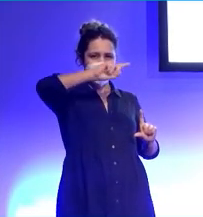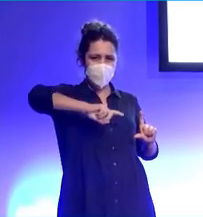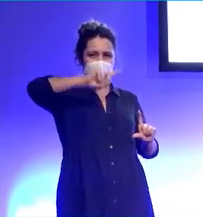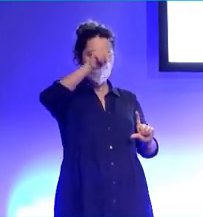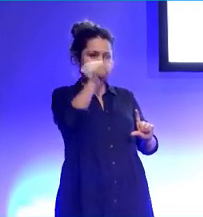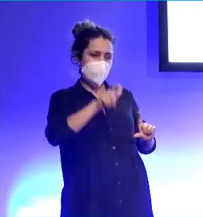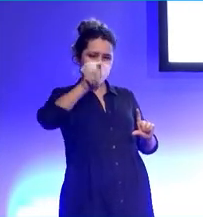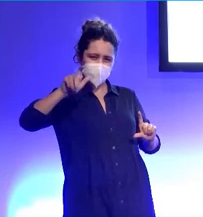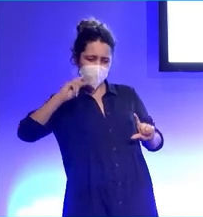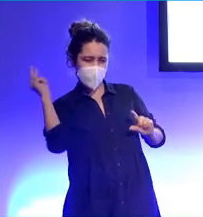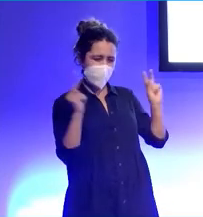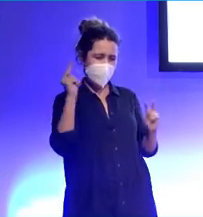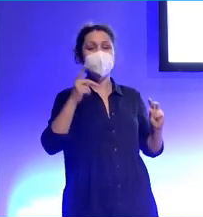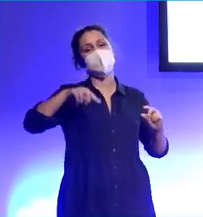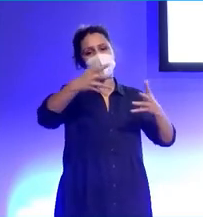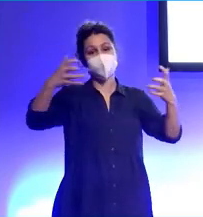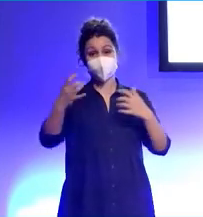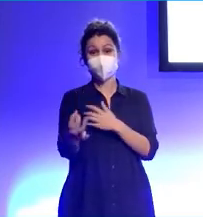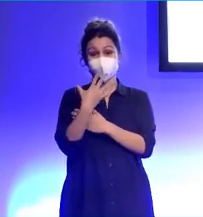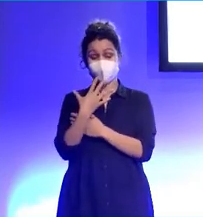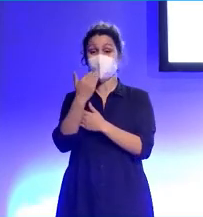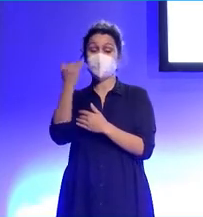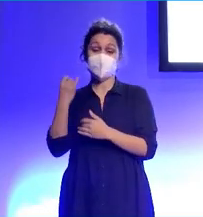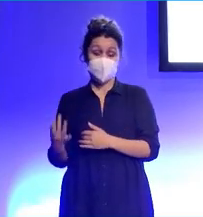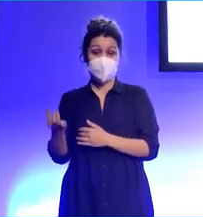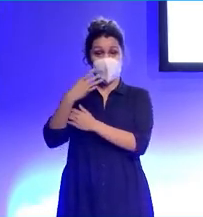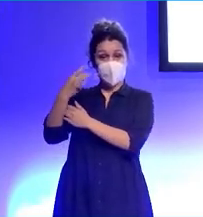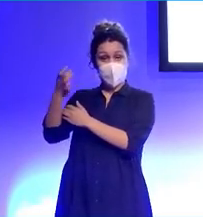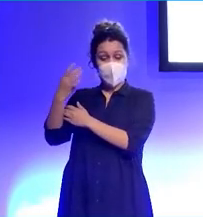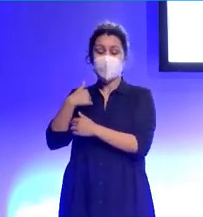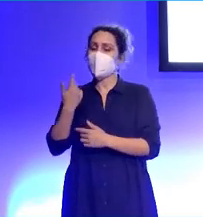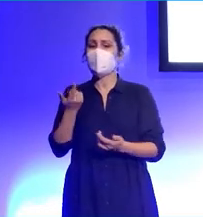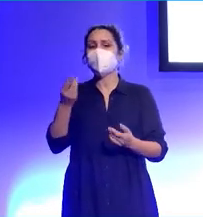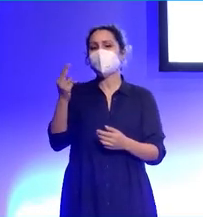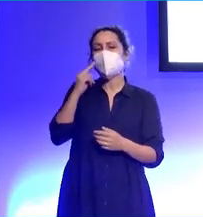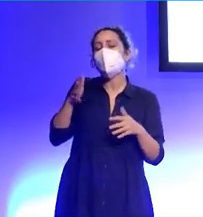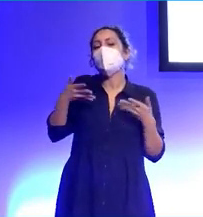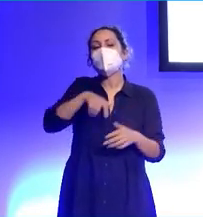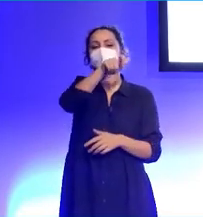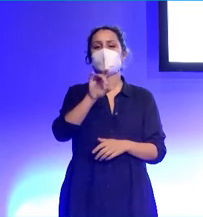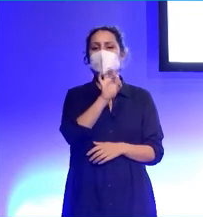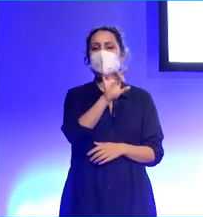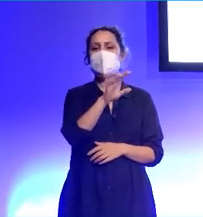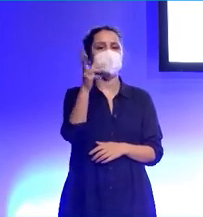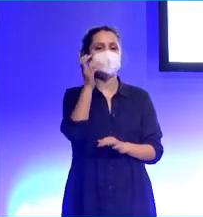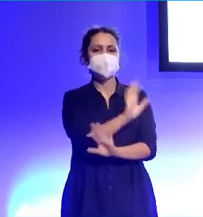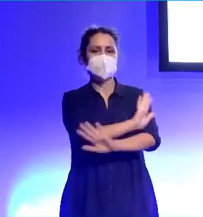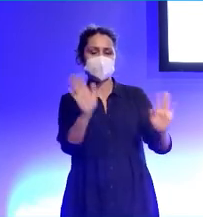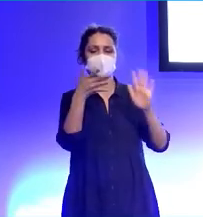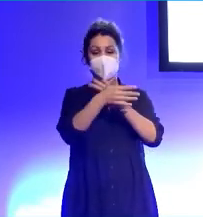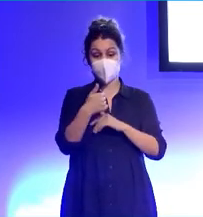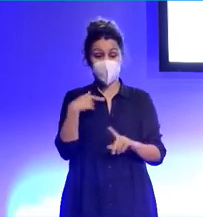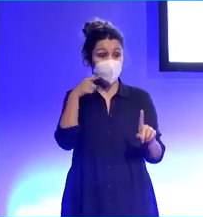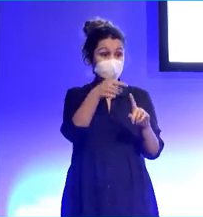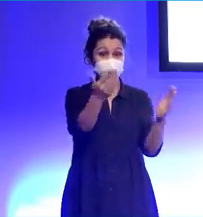escribía y todo esto, se iba notando. Eso también es importante porque mi miedo era que me escucharan a 15 personas y decir, bueno, pues esto no tiene ningún sentido.